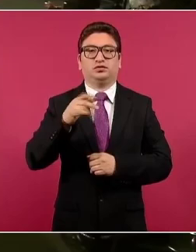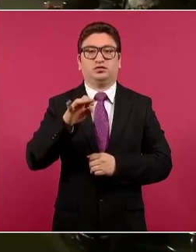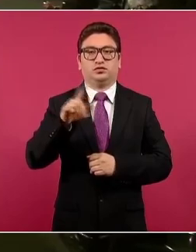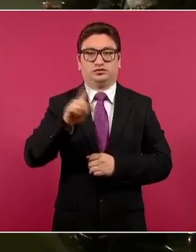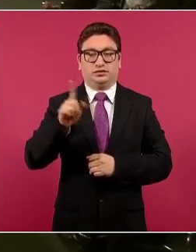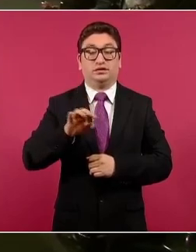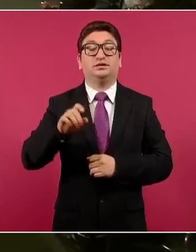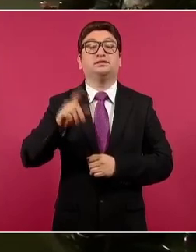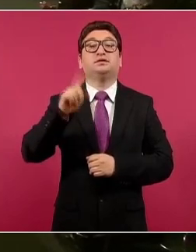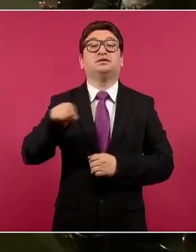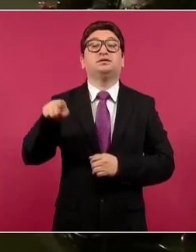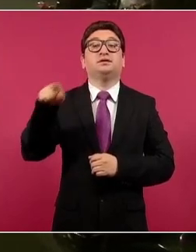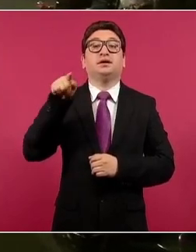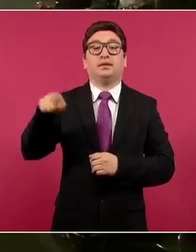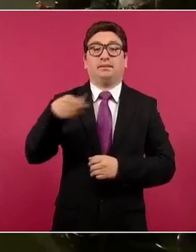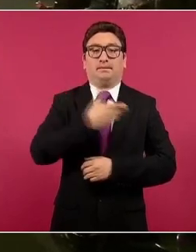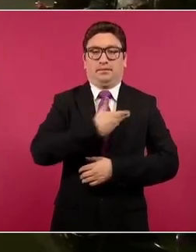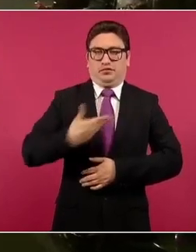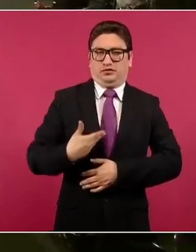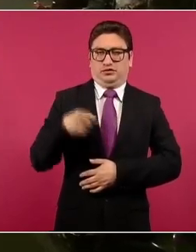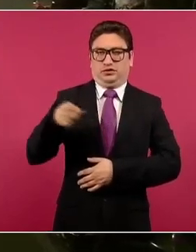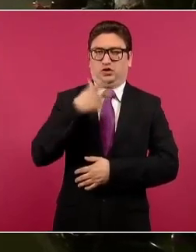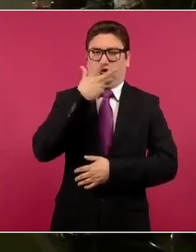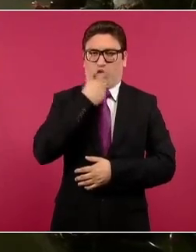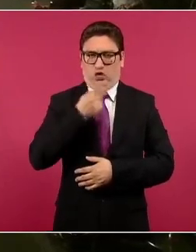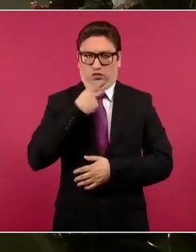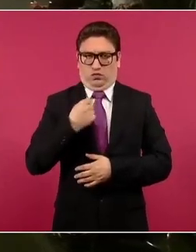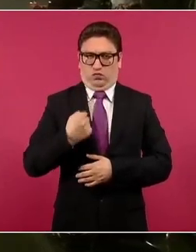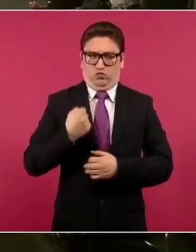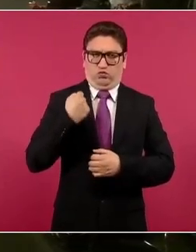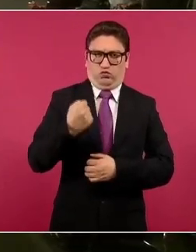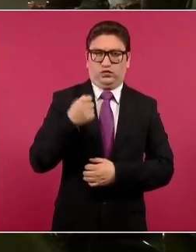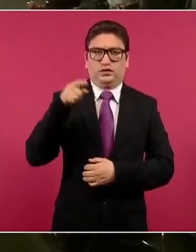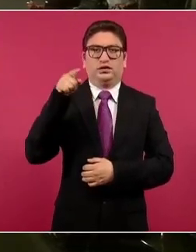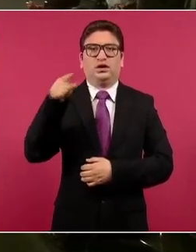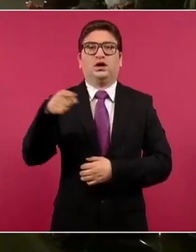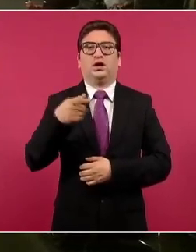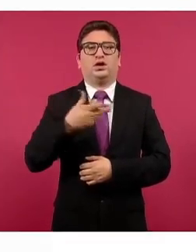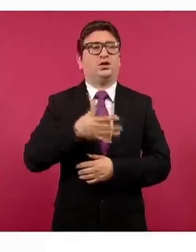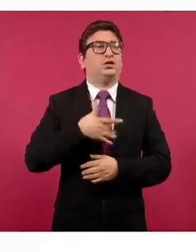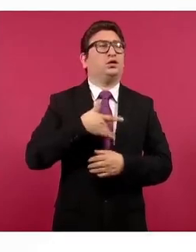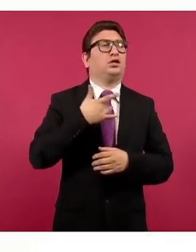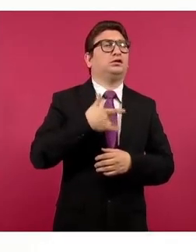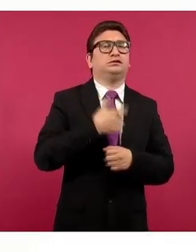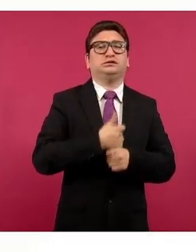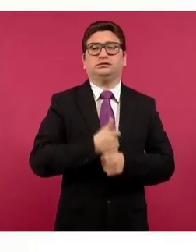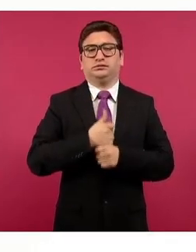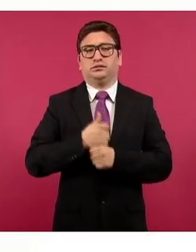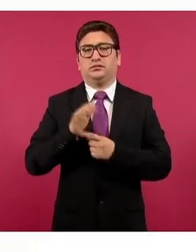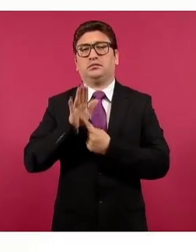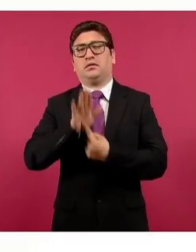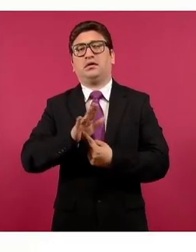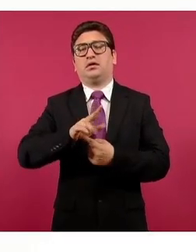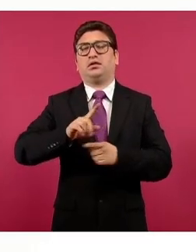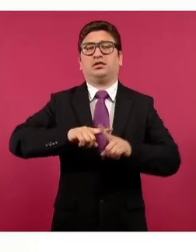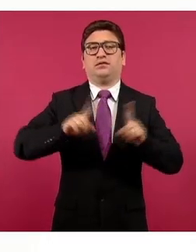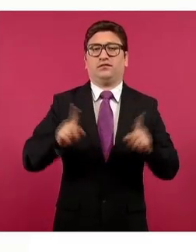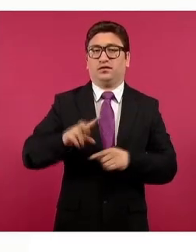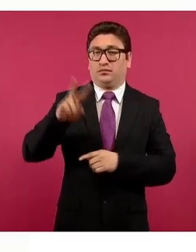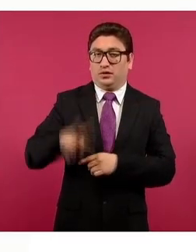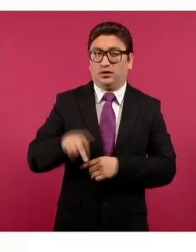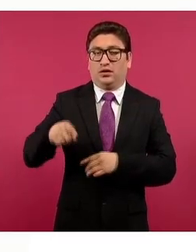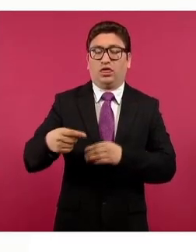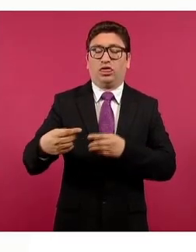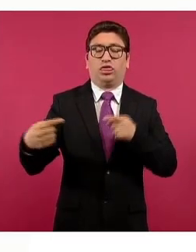El presidente, el hombre más poderoso del país, se hace pasar en todo momento y lugar como víctima. La verdad es otra. Por su incompetencia y